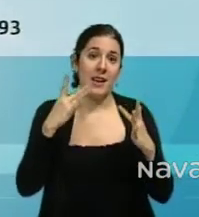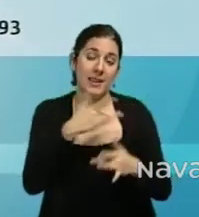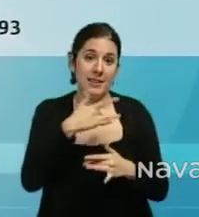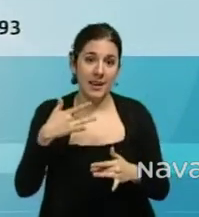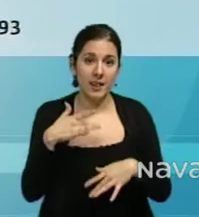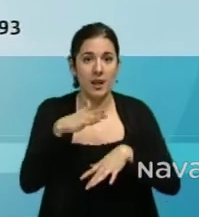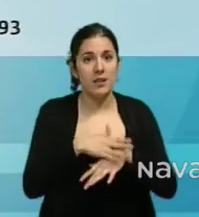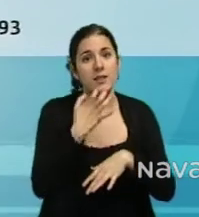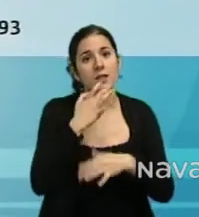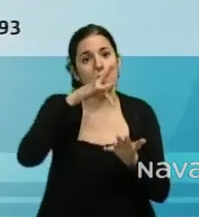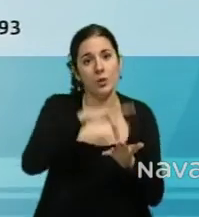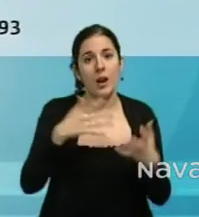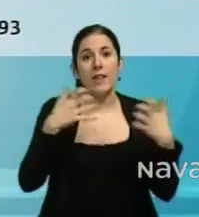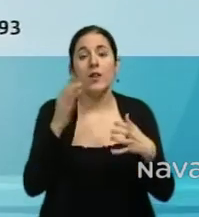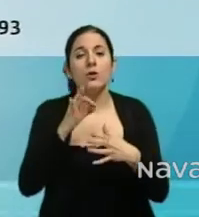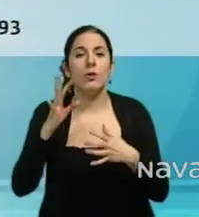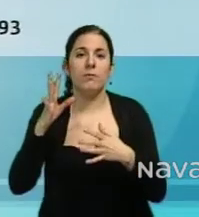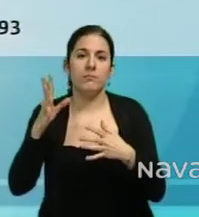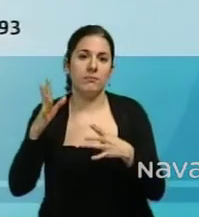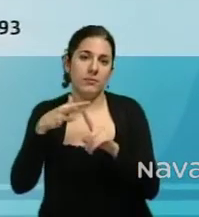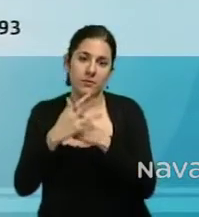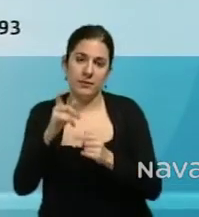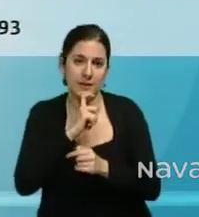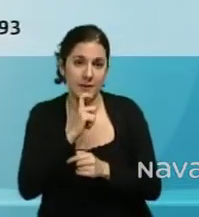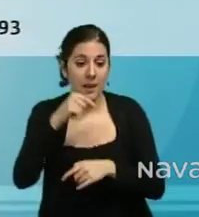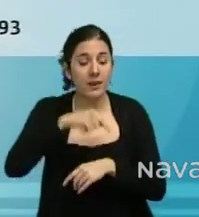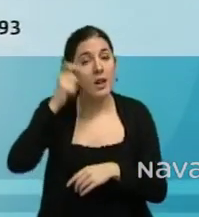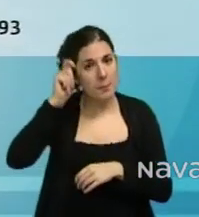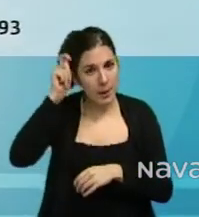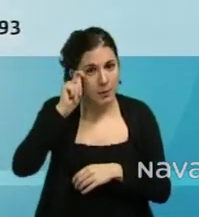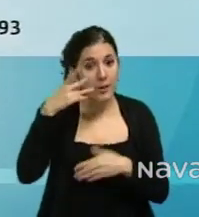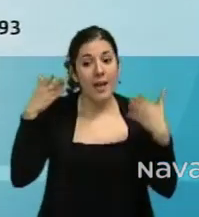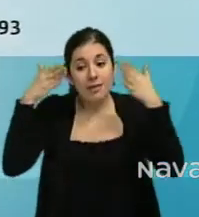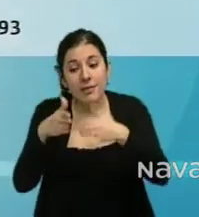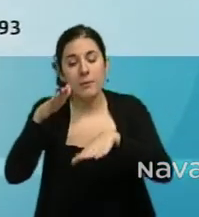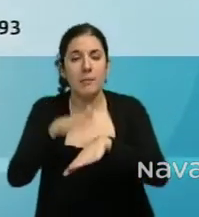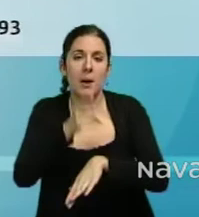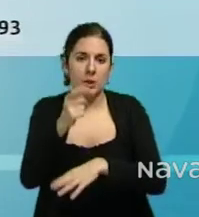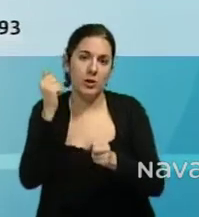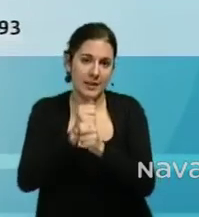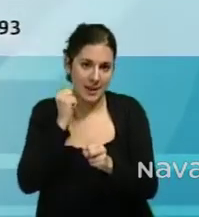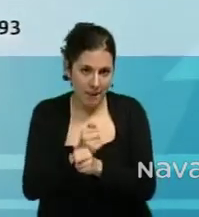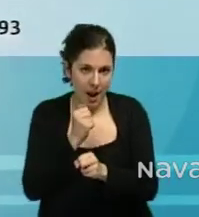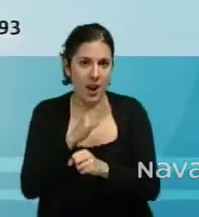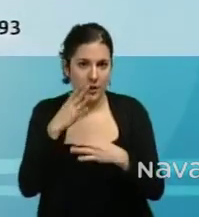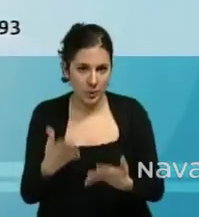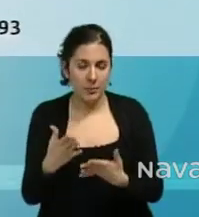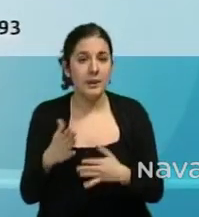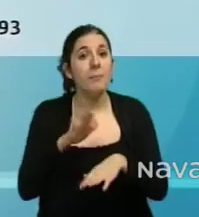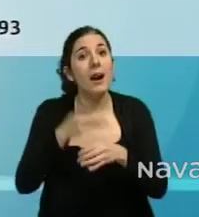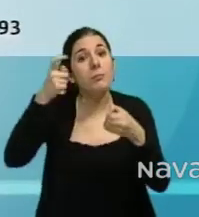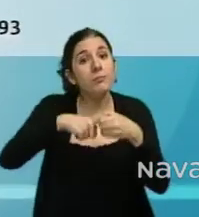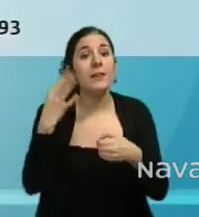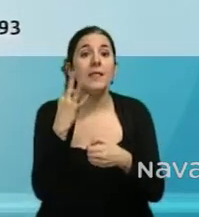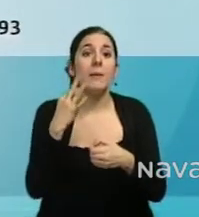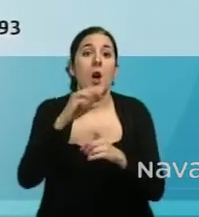Comenzará el 18 de febrero y se realiza en el IFES, en Pamplona. Se dirige prioritariamente a trabajadores ocupados y para inscribirte debes hacerlo